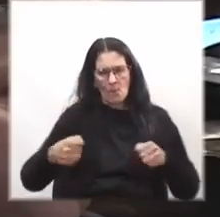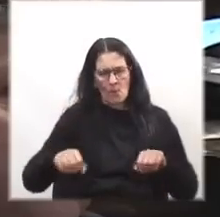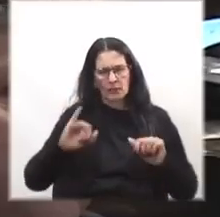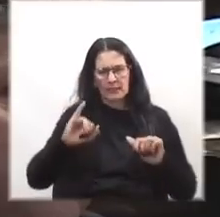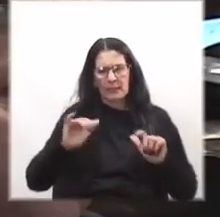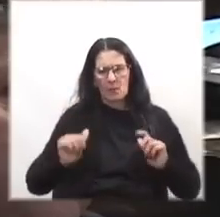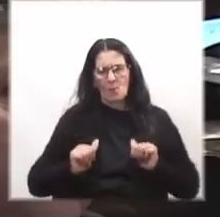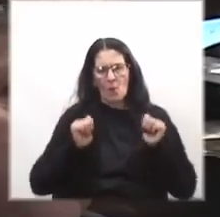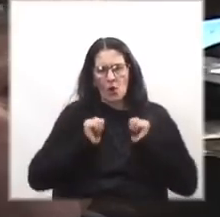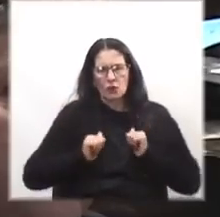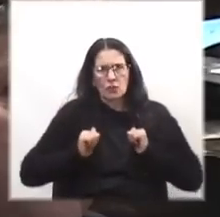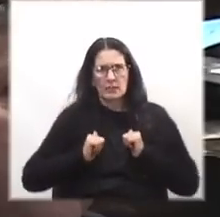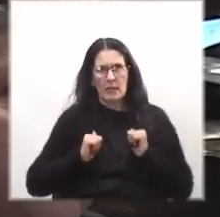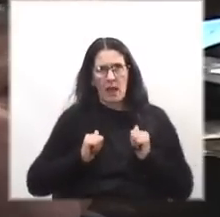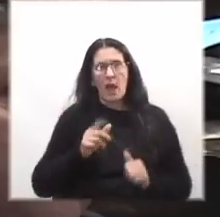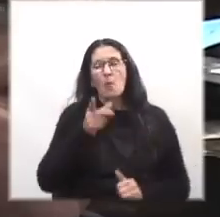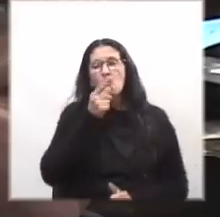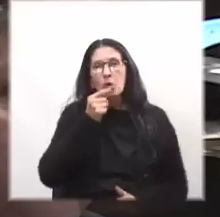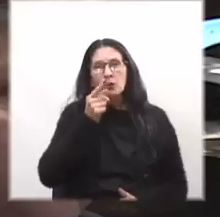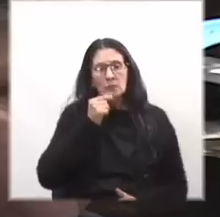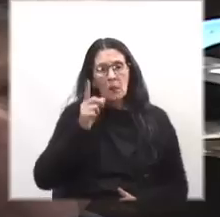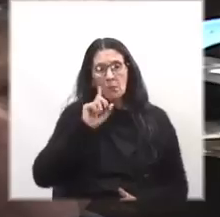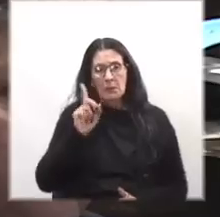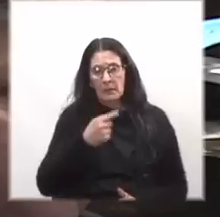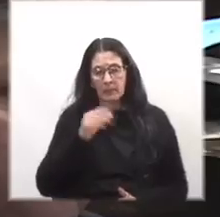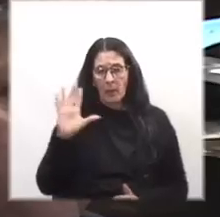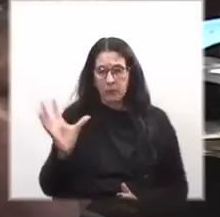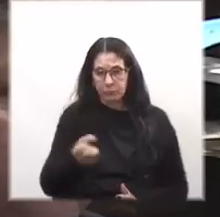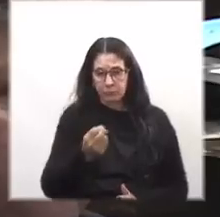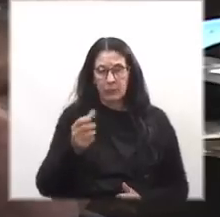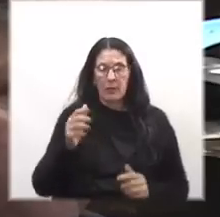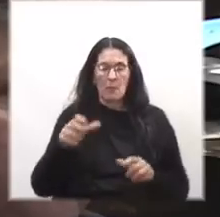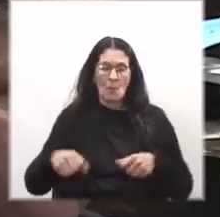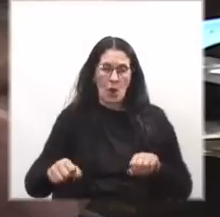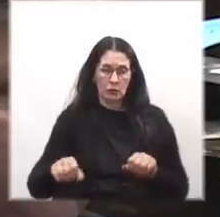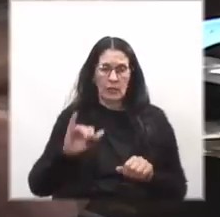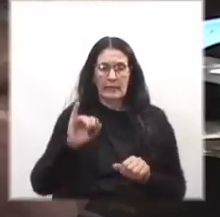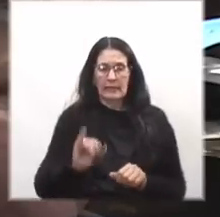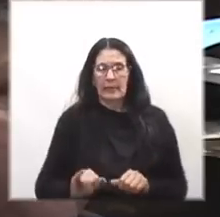Queda filmado, la policía actúa rápidamente, recupera la moto y la mochila